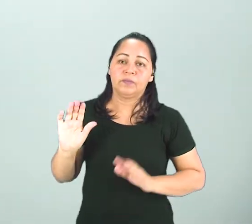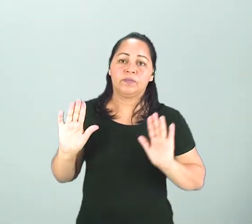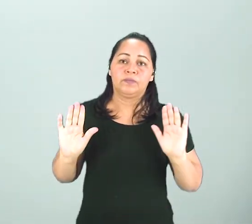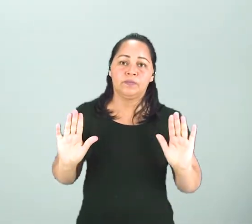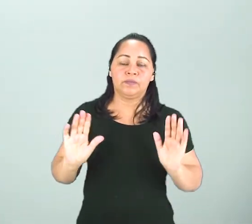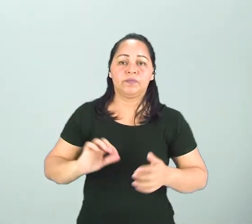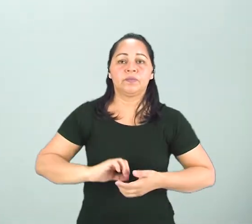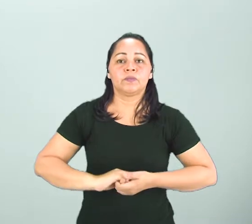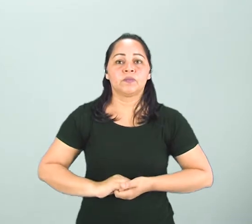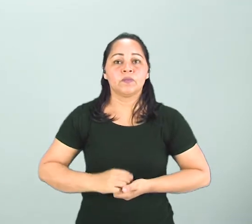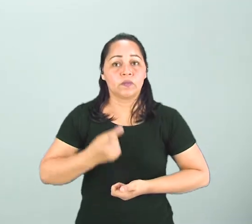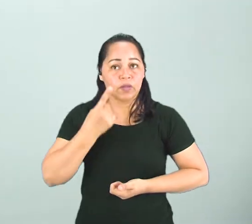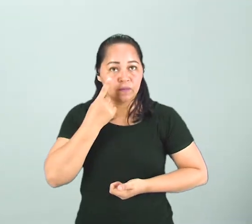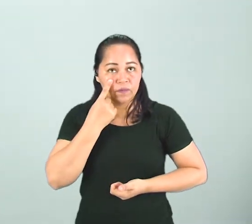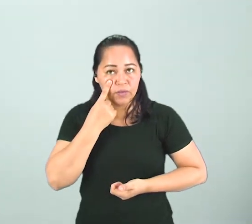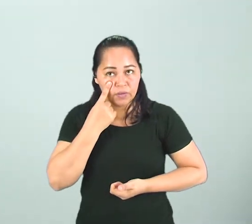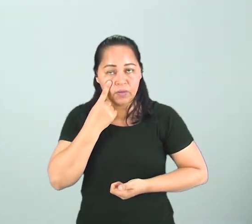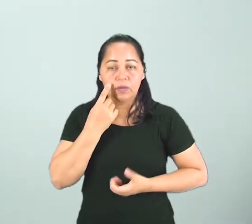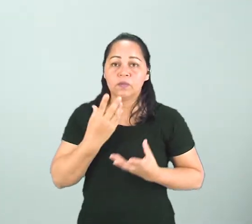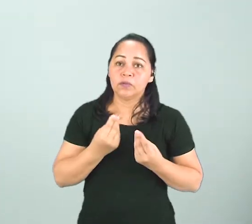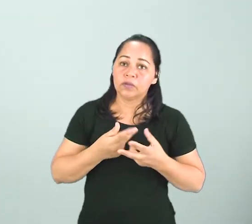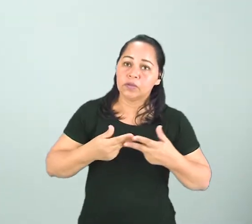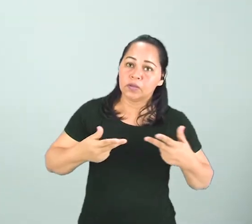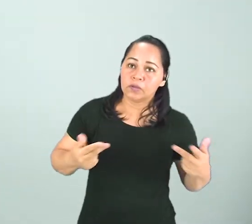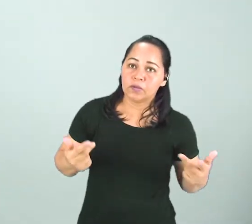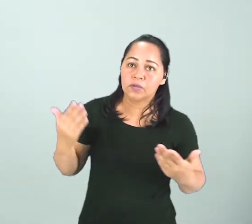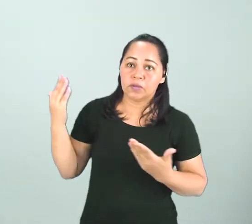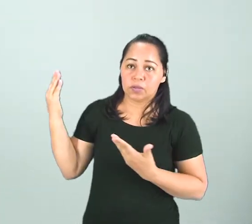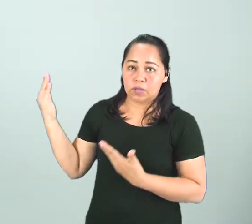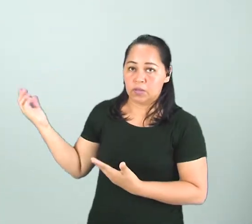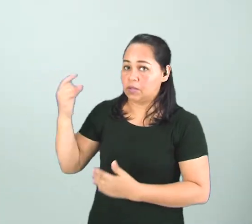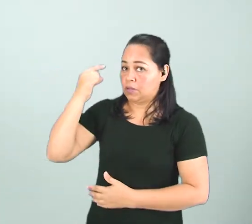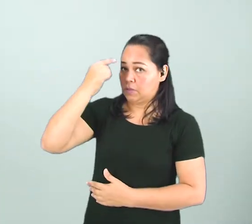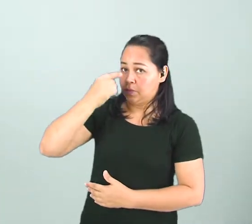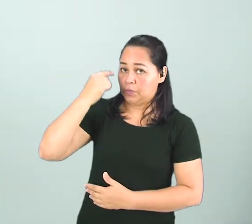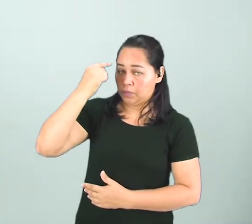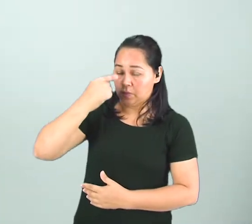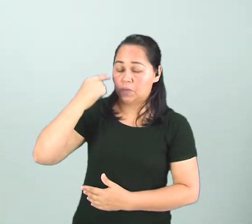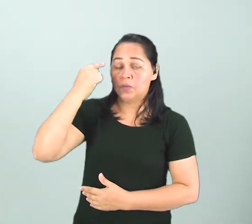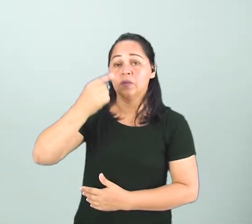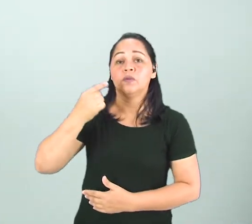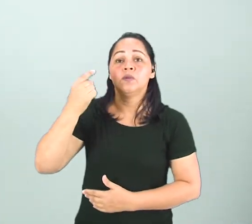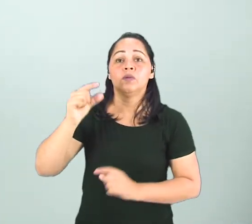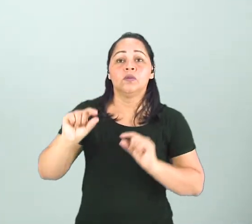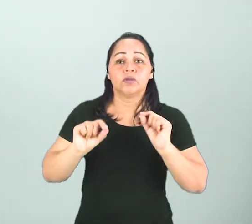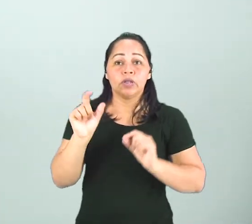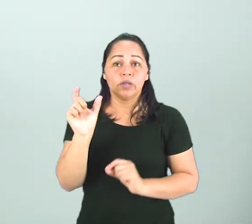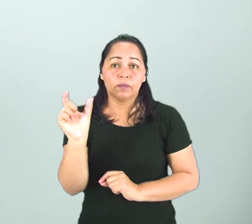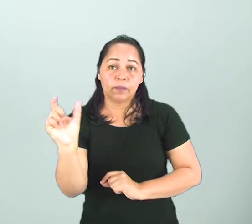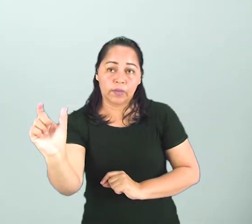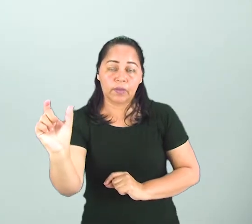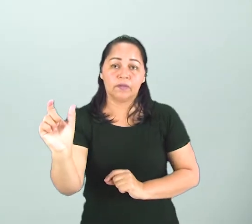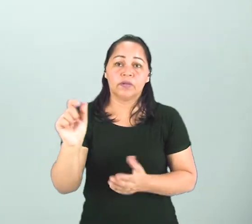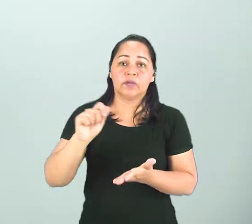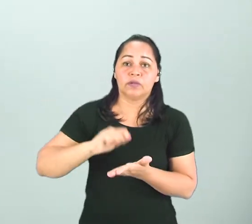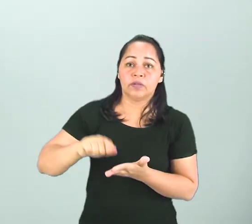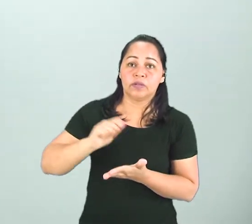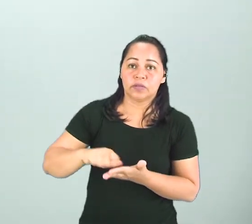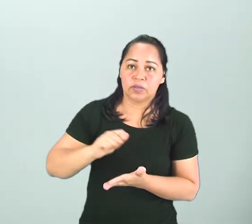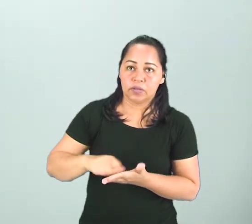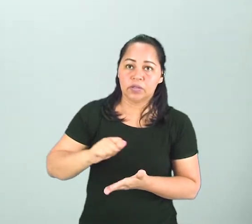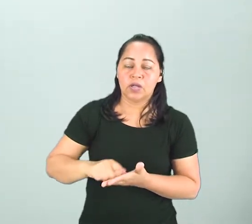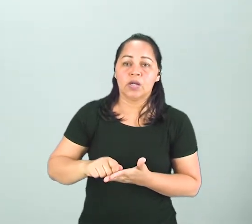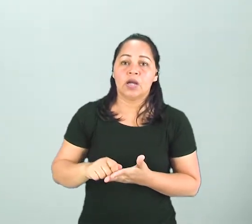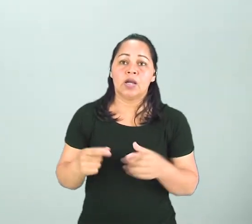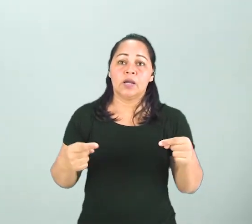observem que muchos de estos muebles en español, los nomes de ellos estarán relacionados con su utilidad.